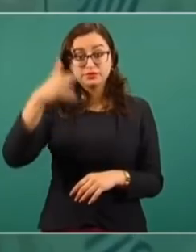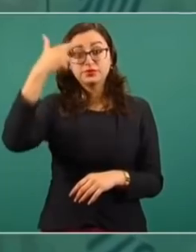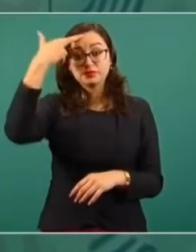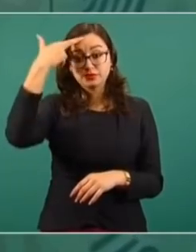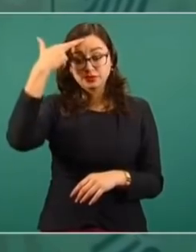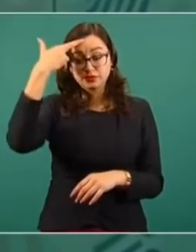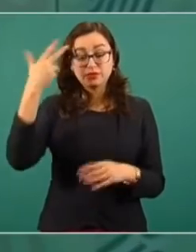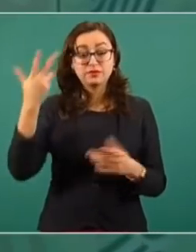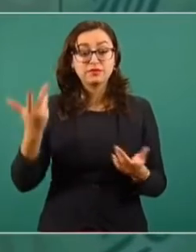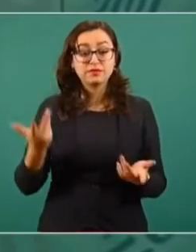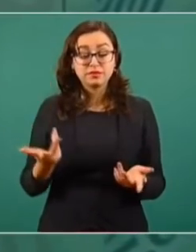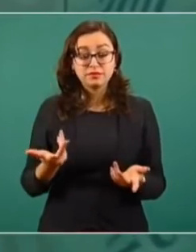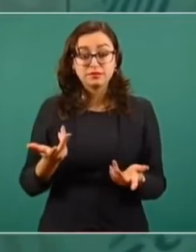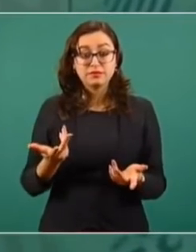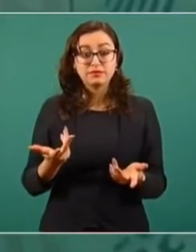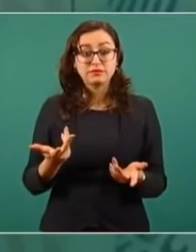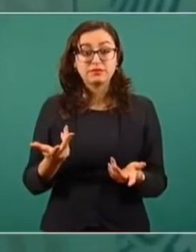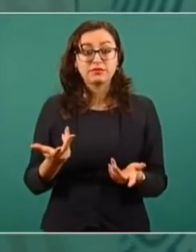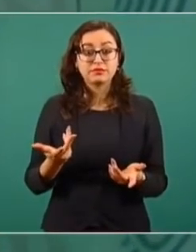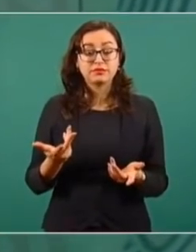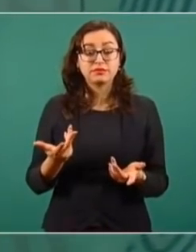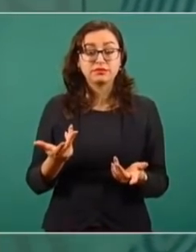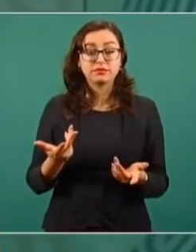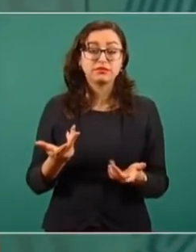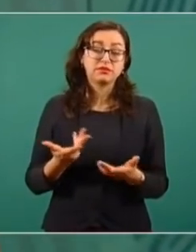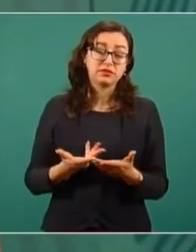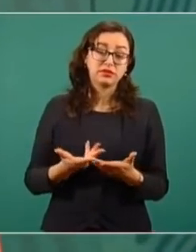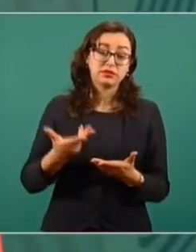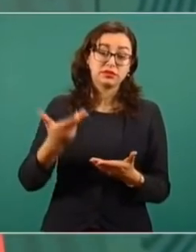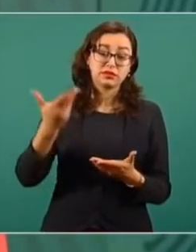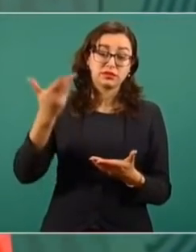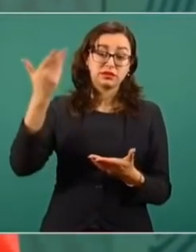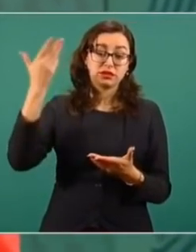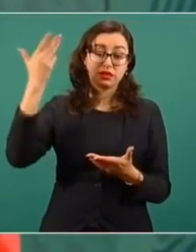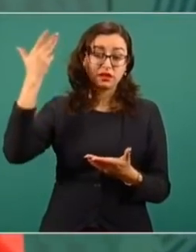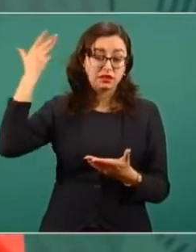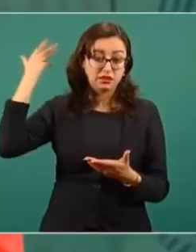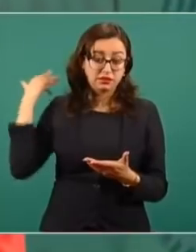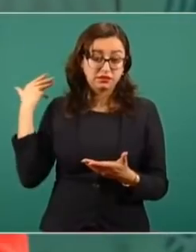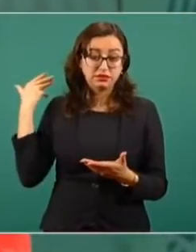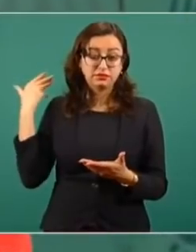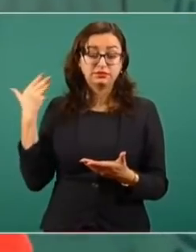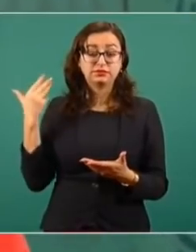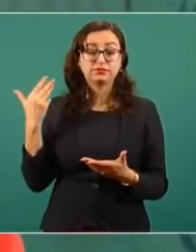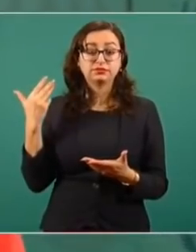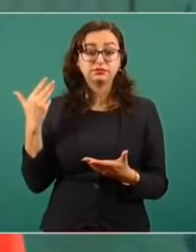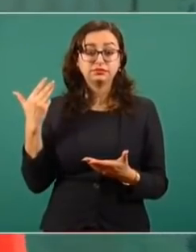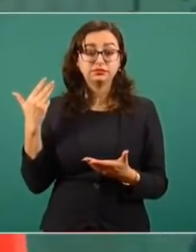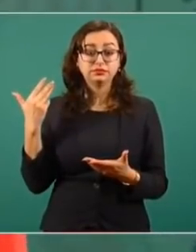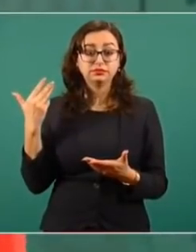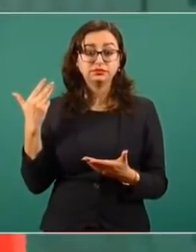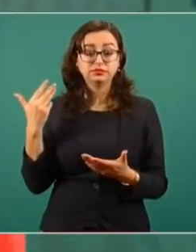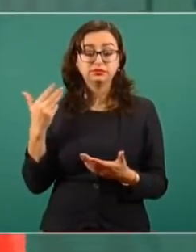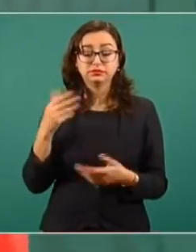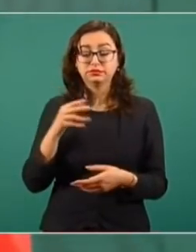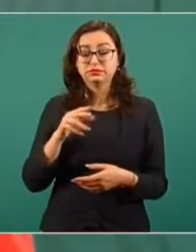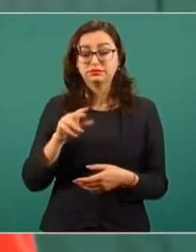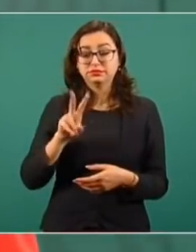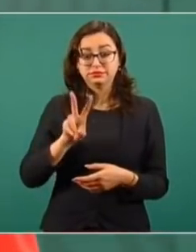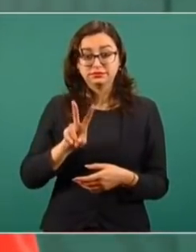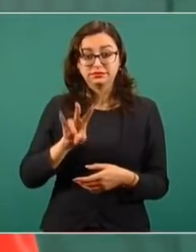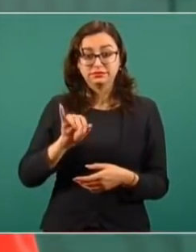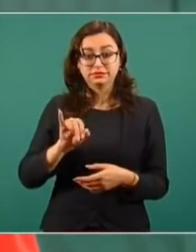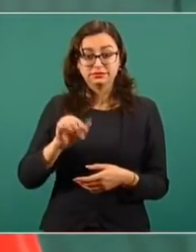los dentistas, hace algún tiempo cuando empezó esta enfermedad del VIH,